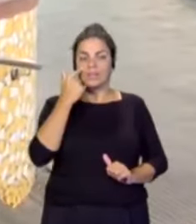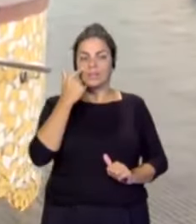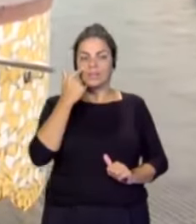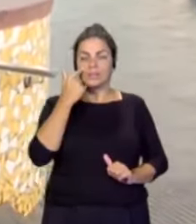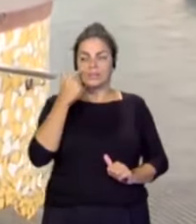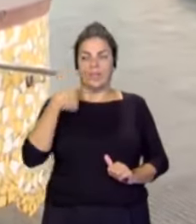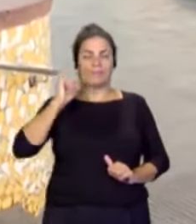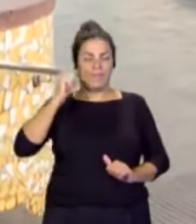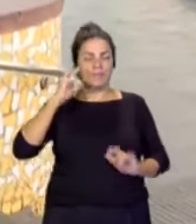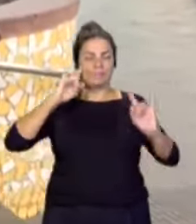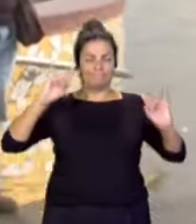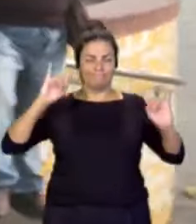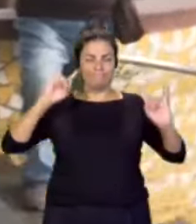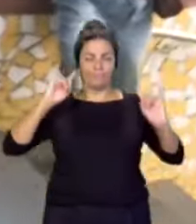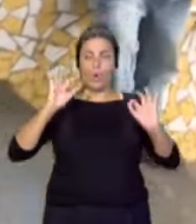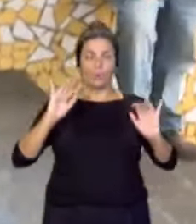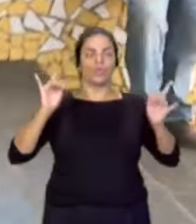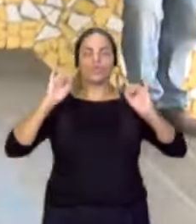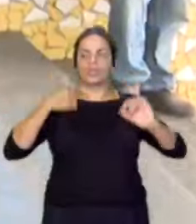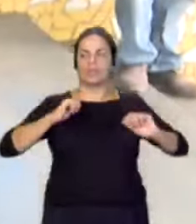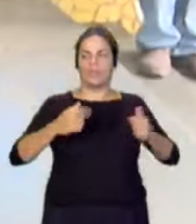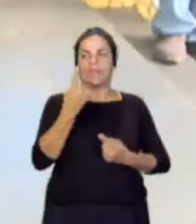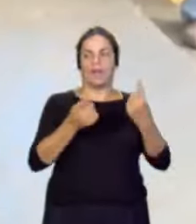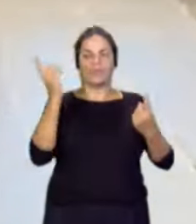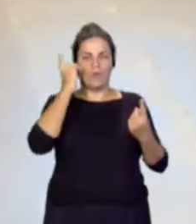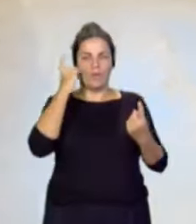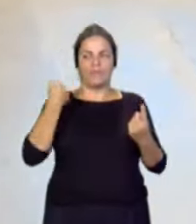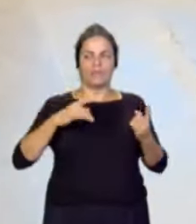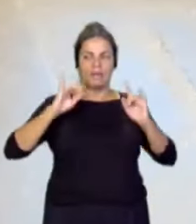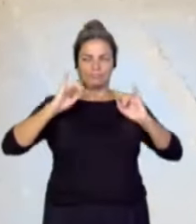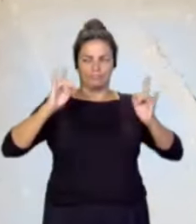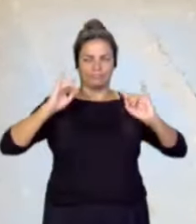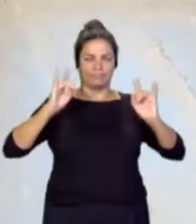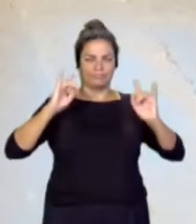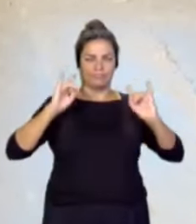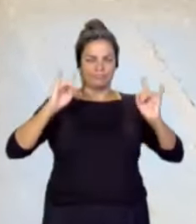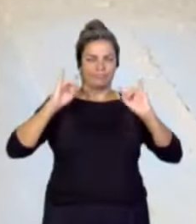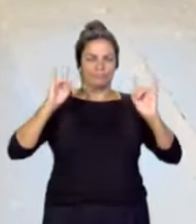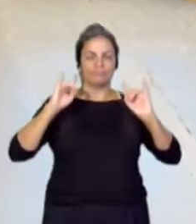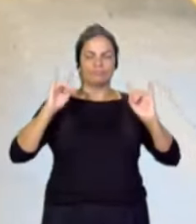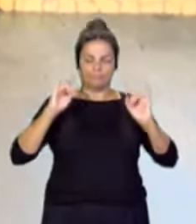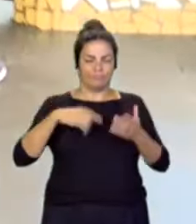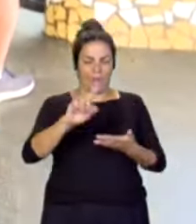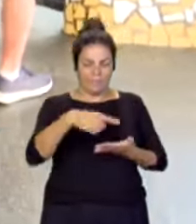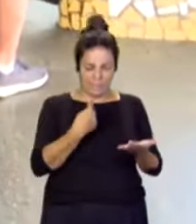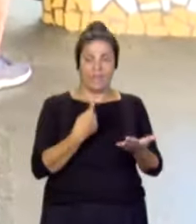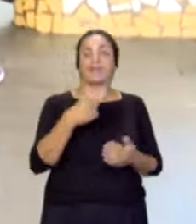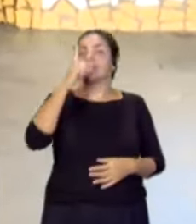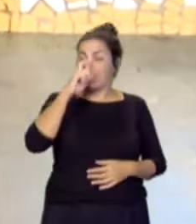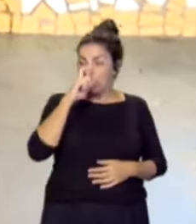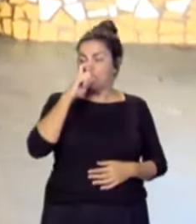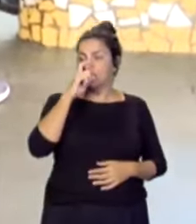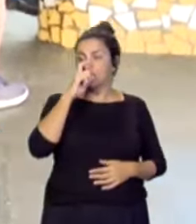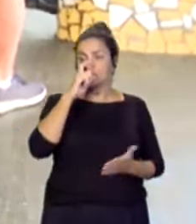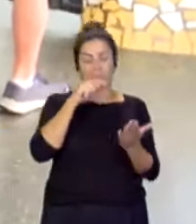sonido que de hecho aquí lo tenemos, ya están llegando algunos móviles como este, el sonido, la alarma, el mensaje, recuerden, tan solo tenemos